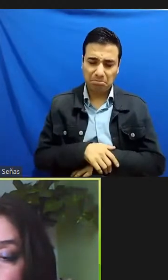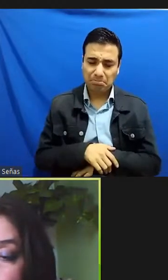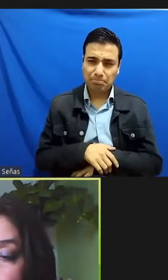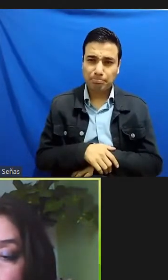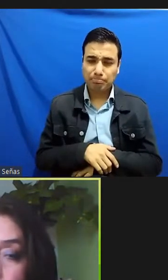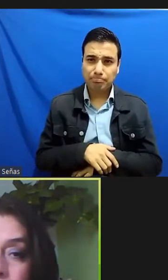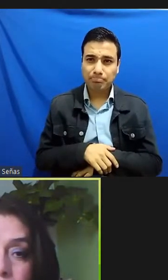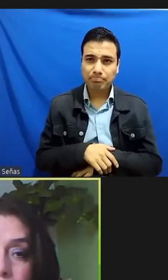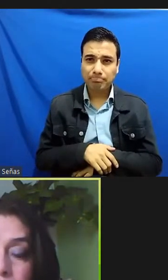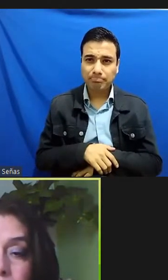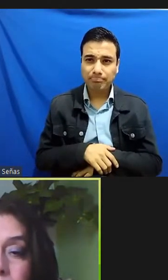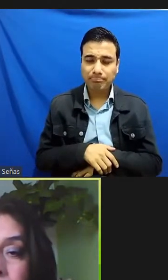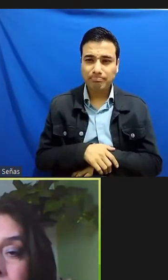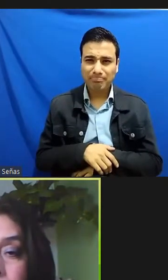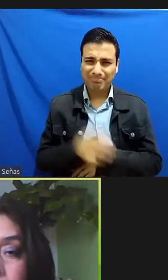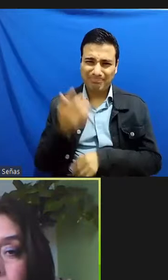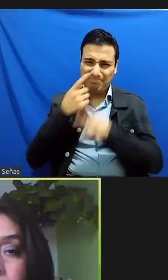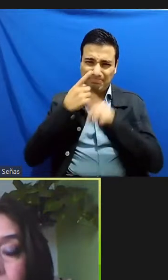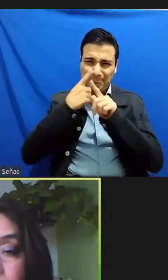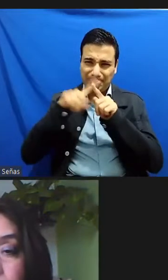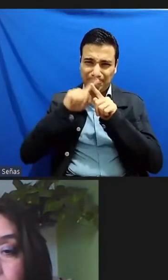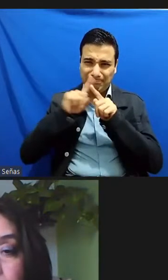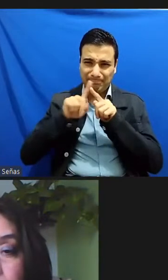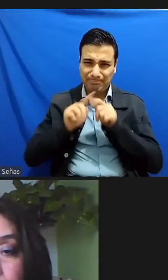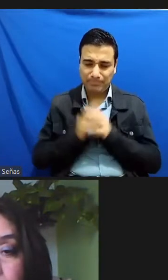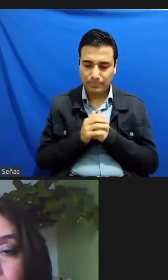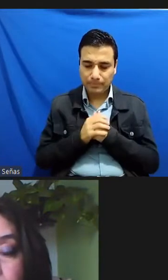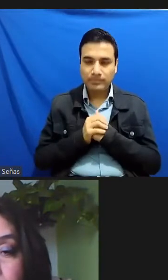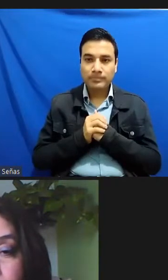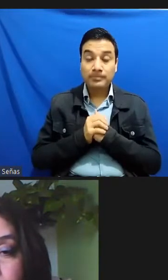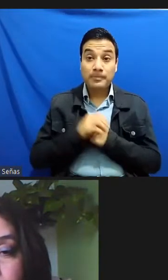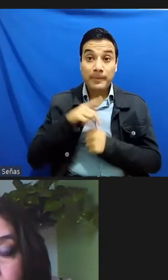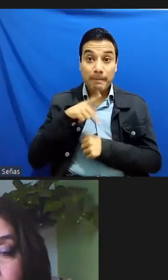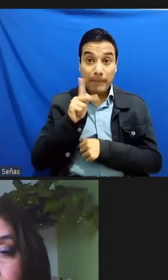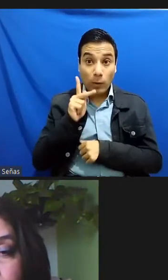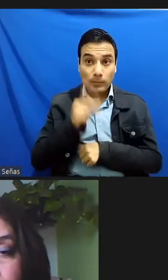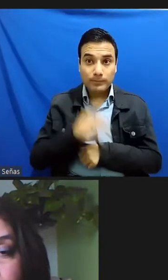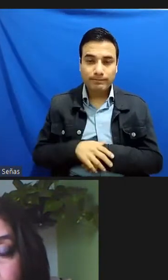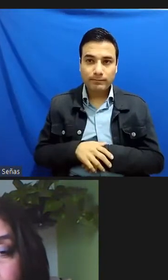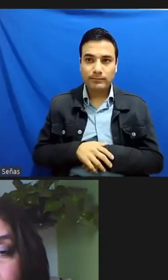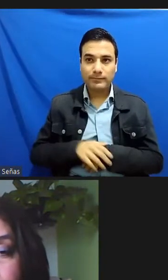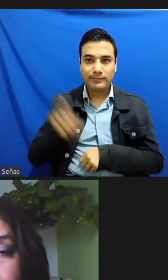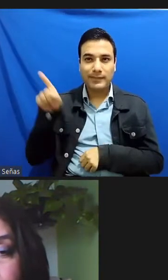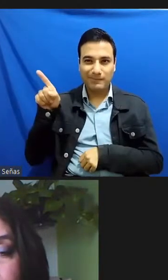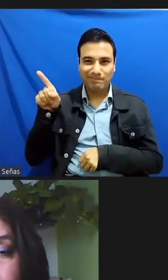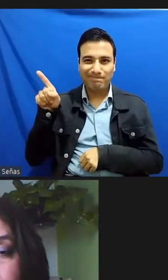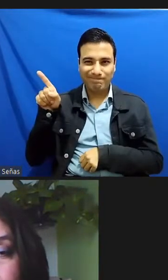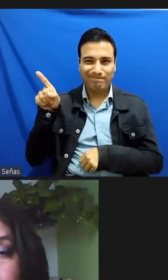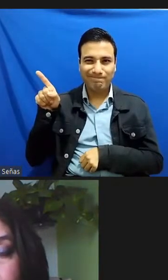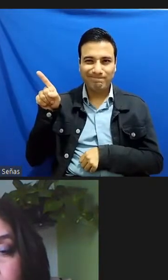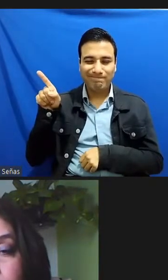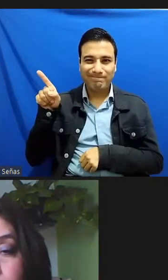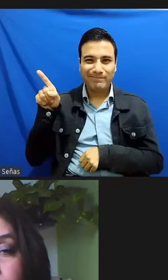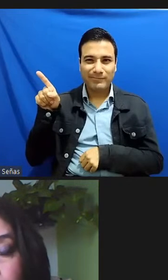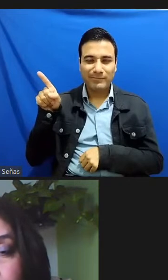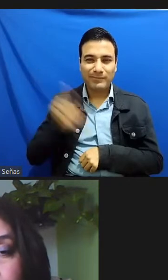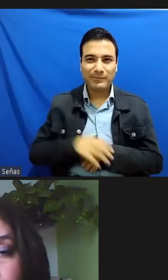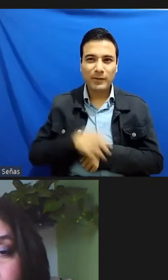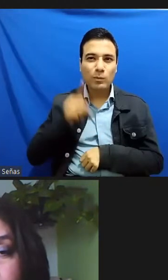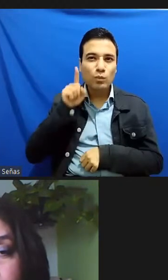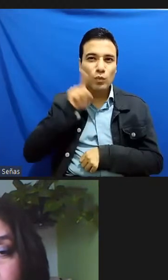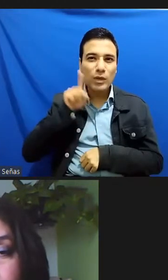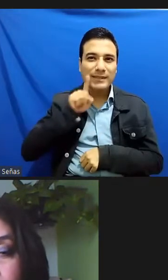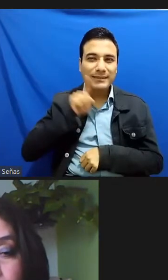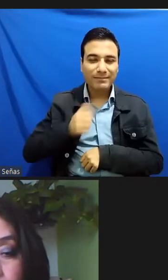desfiles gay etcétera pero está él cobijando a una serie de mineras canadienses